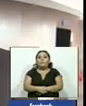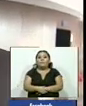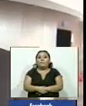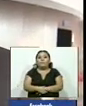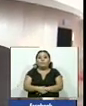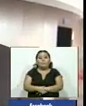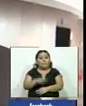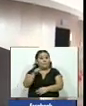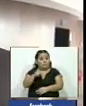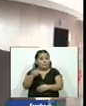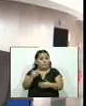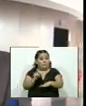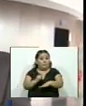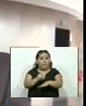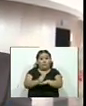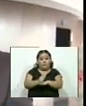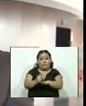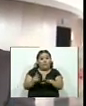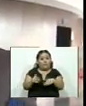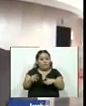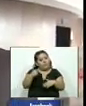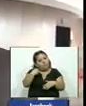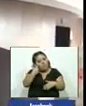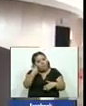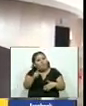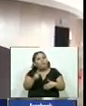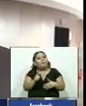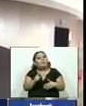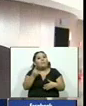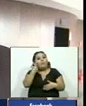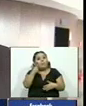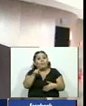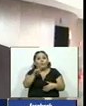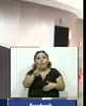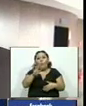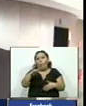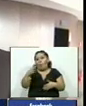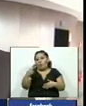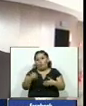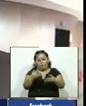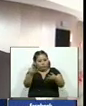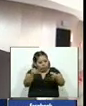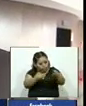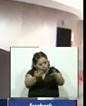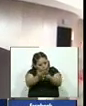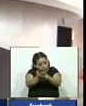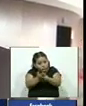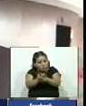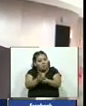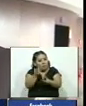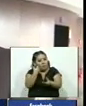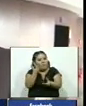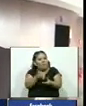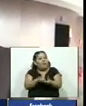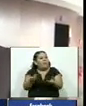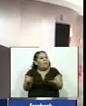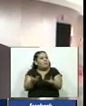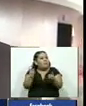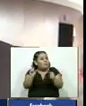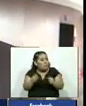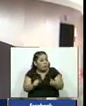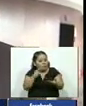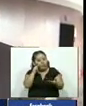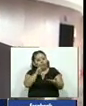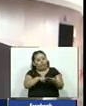se está estipulando es de que indicamos a verificar las 400 piezas que implica para que determinemos que es lo que se podría